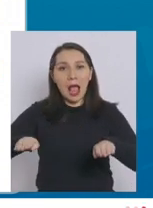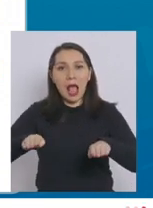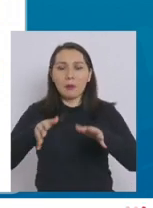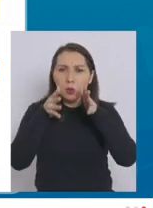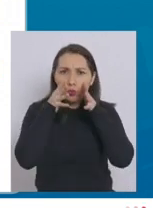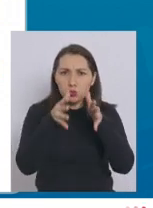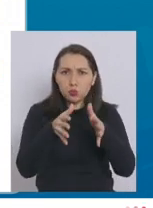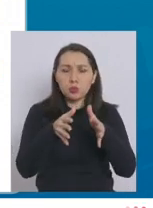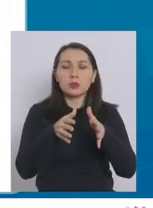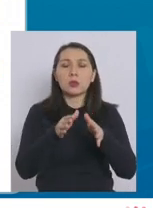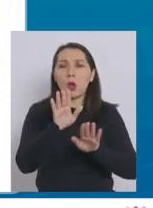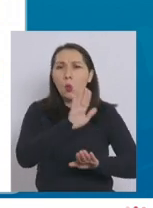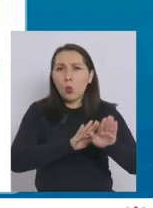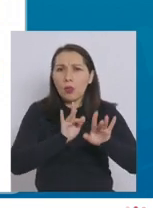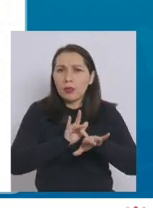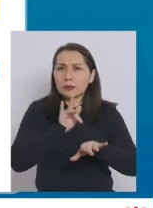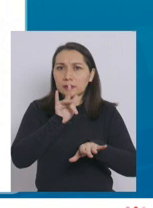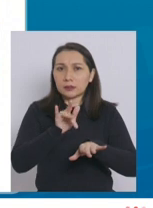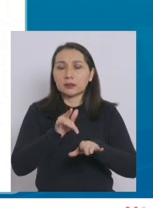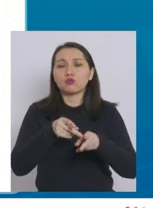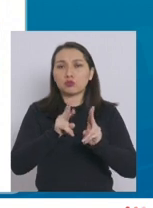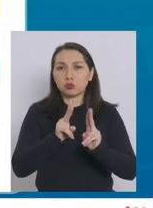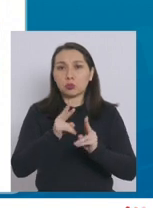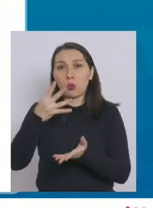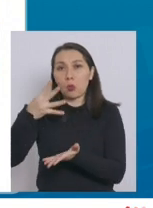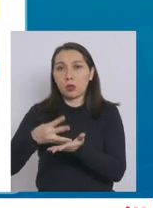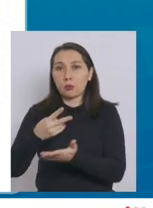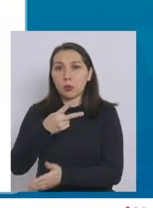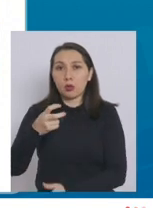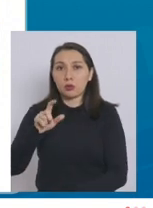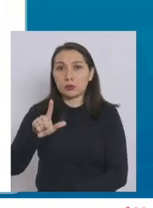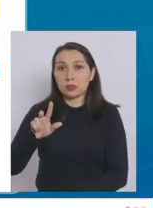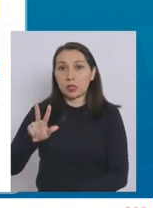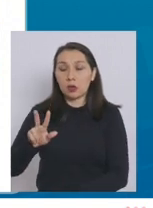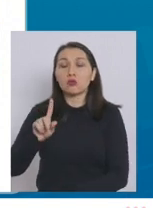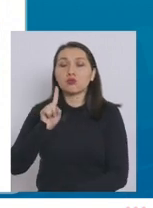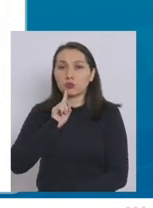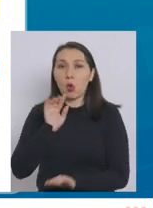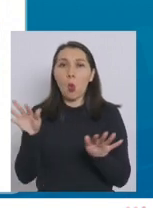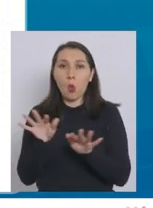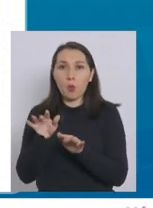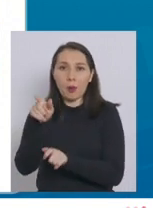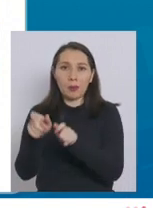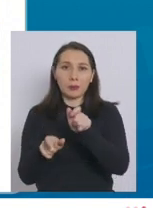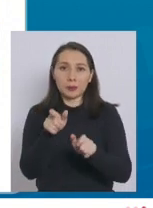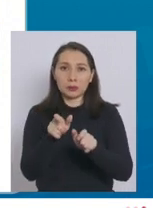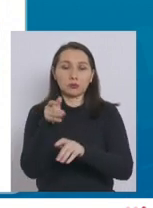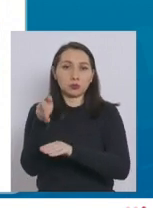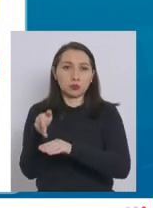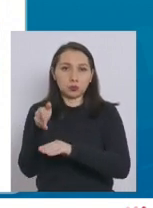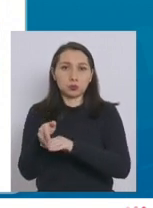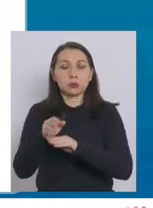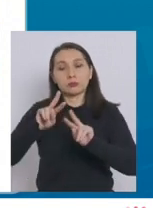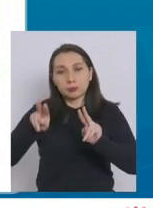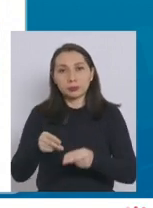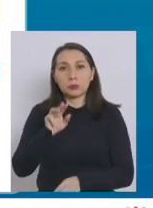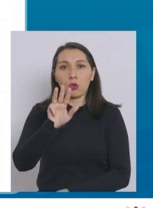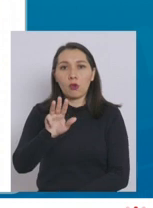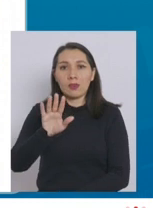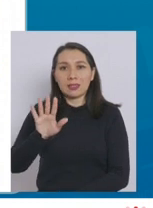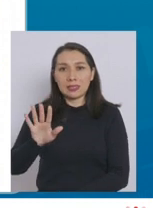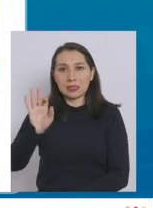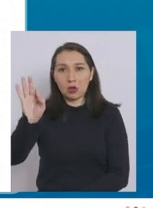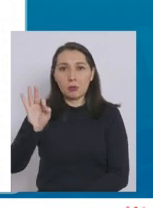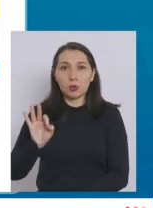intensivo habilitadas, de las cuales 4.278 se encuentran ocupadas, representando un 95%